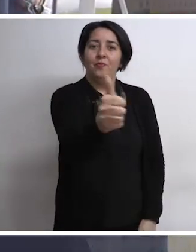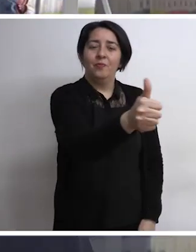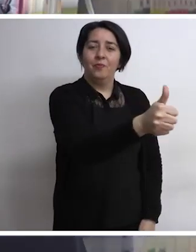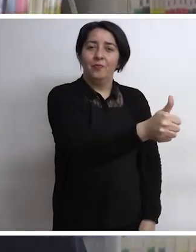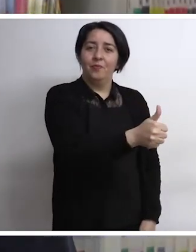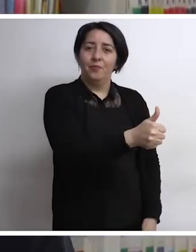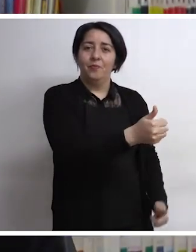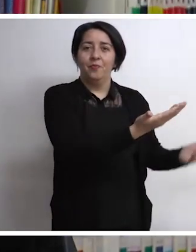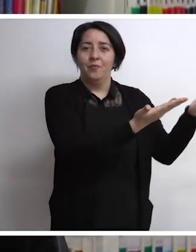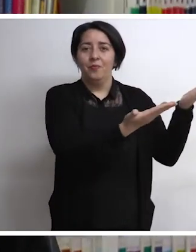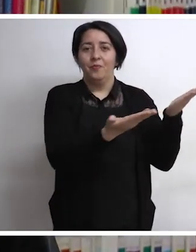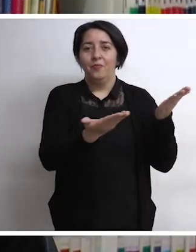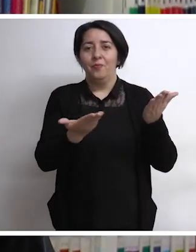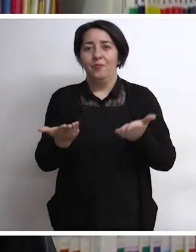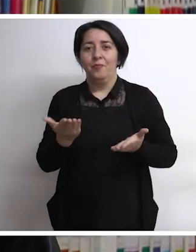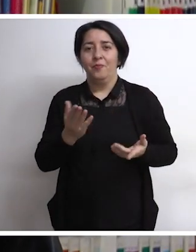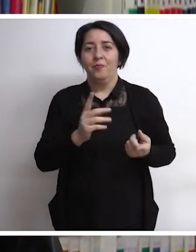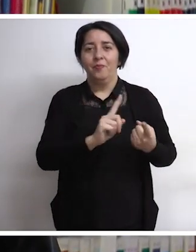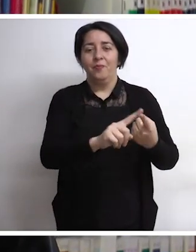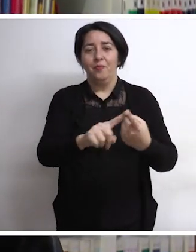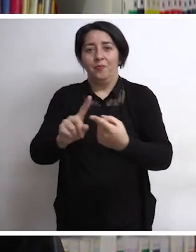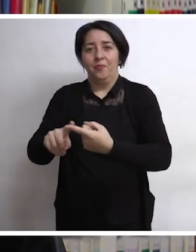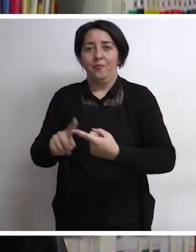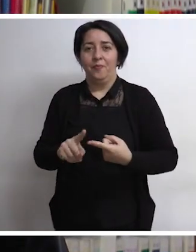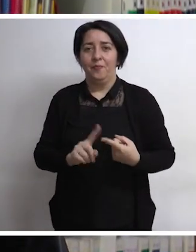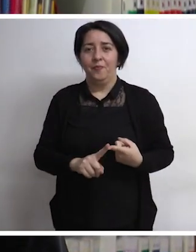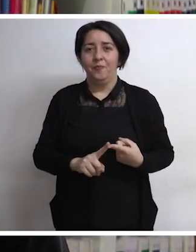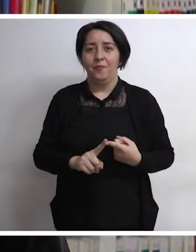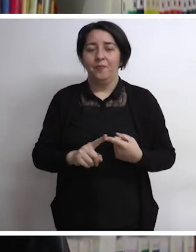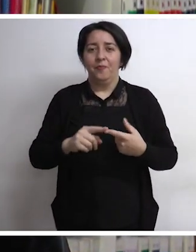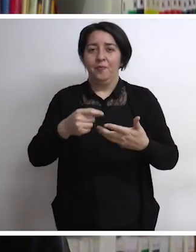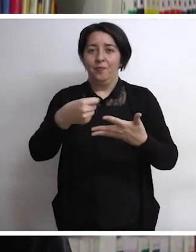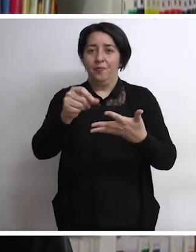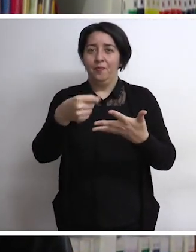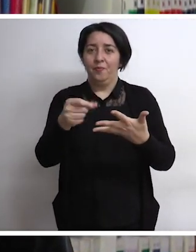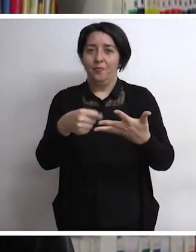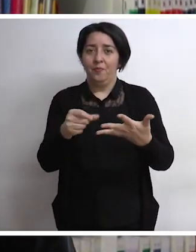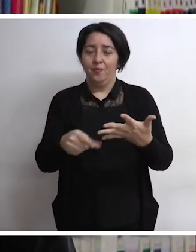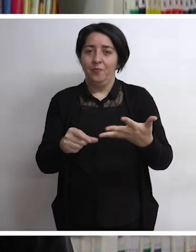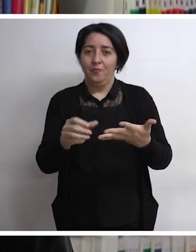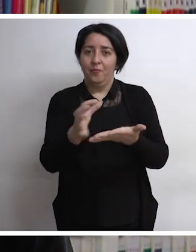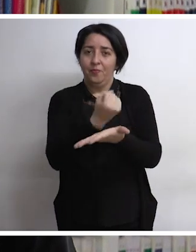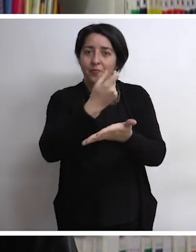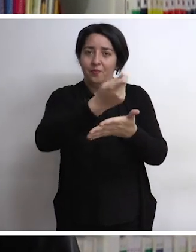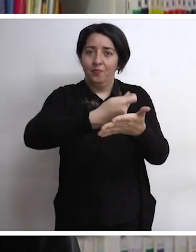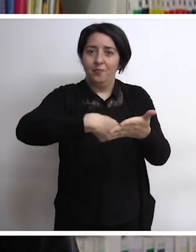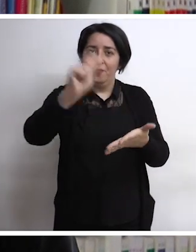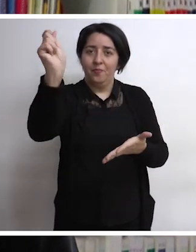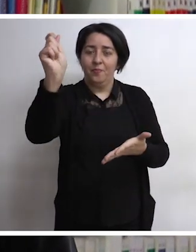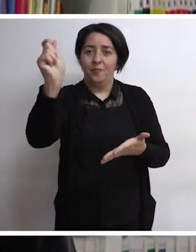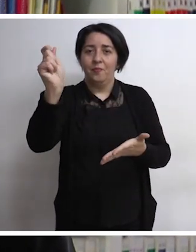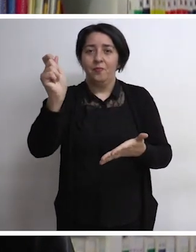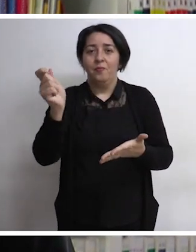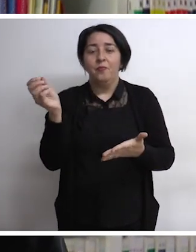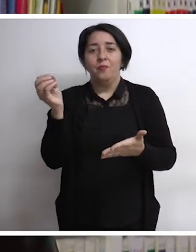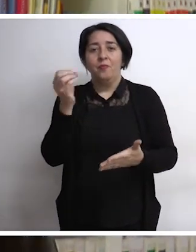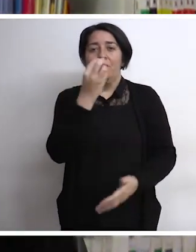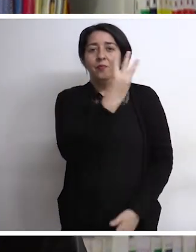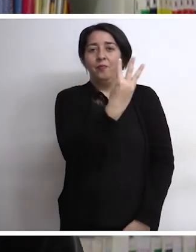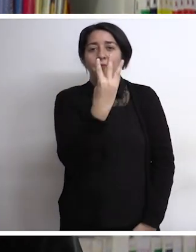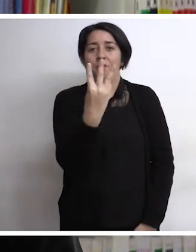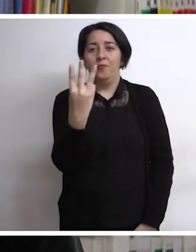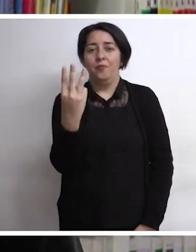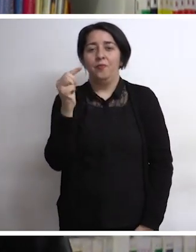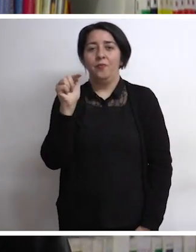Bueno compañeros y compañeras, los quiero invitar a que se sumen al proceso de autoevaluación dentro de la acreditación.